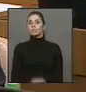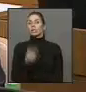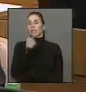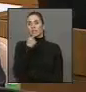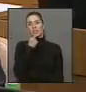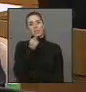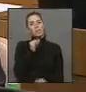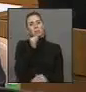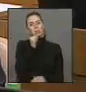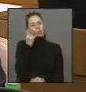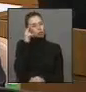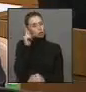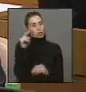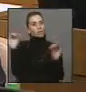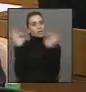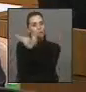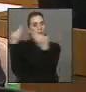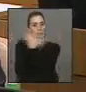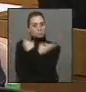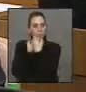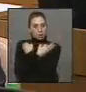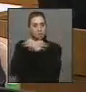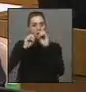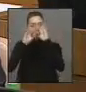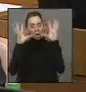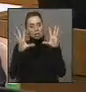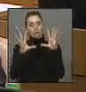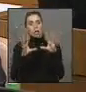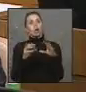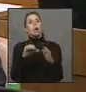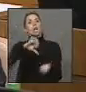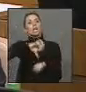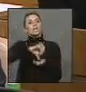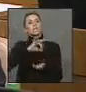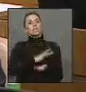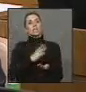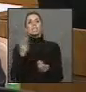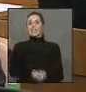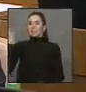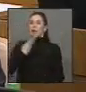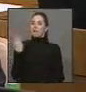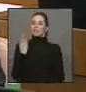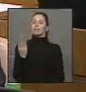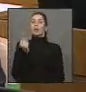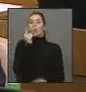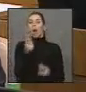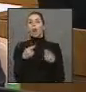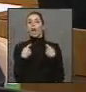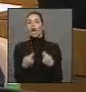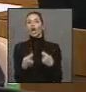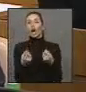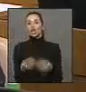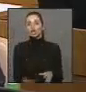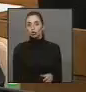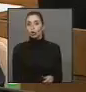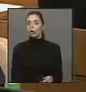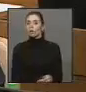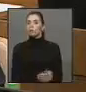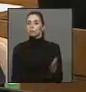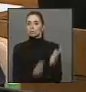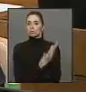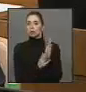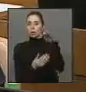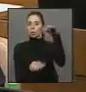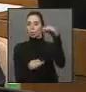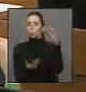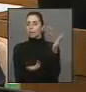cosas. ¿Cuáles son los costos recién que tendremos que pagar como país por obtener estos beneficios? Si existe algún documento o no